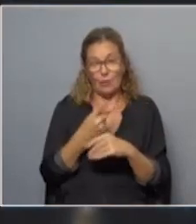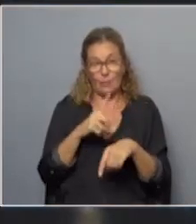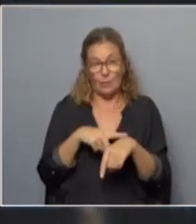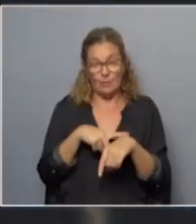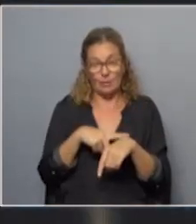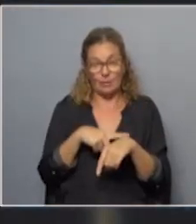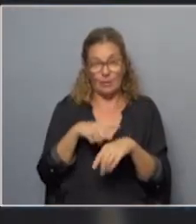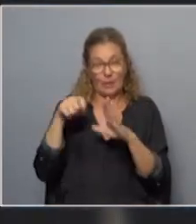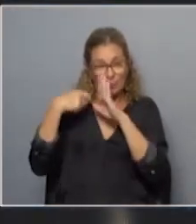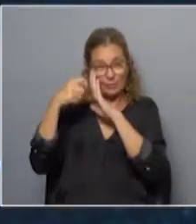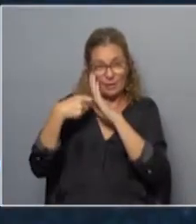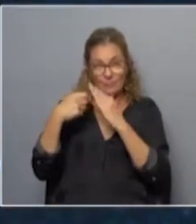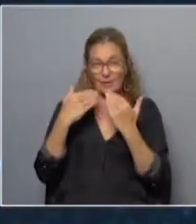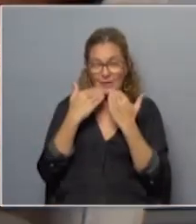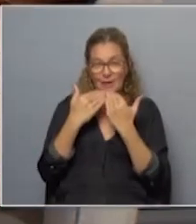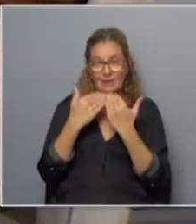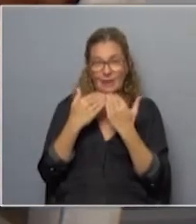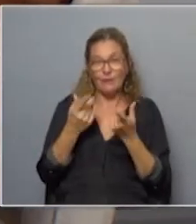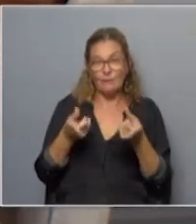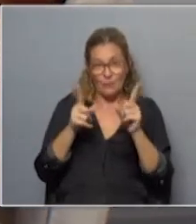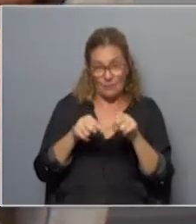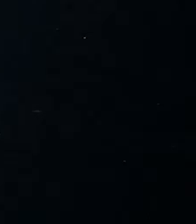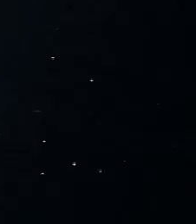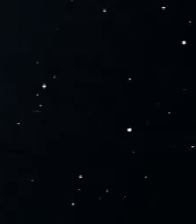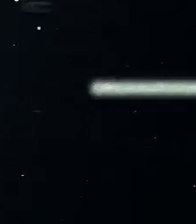minutos en La Letra Chica gracias a ustedes bueno, ya venimos